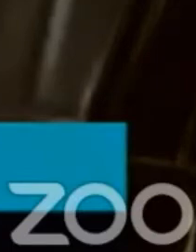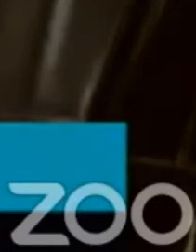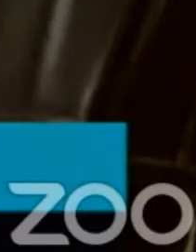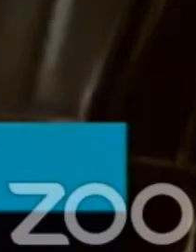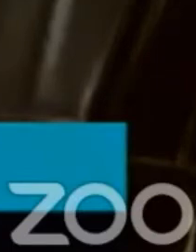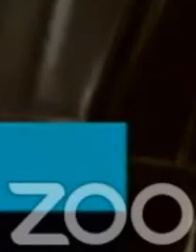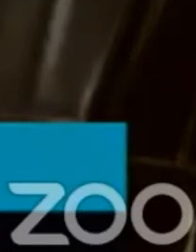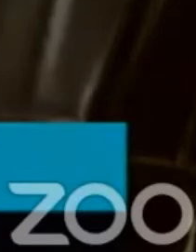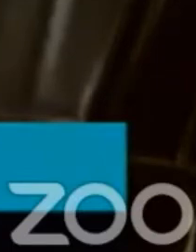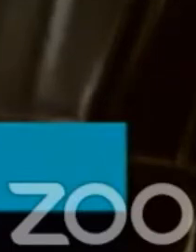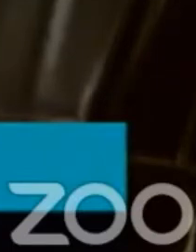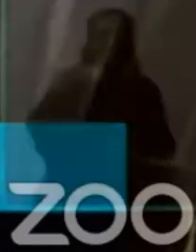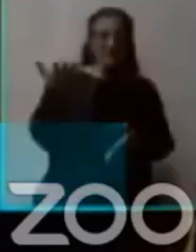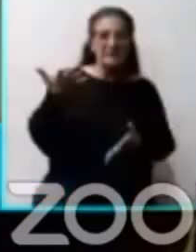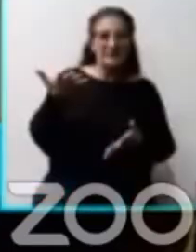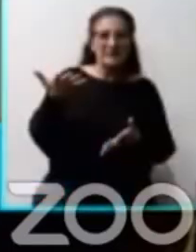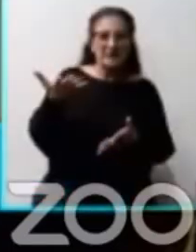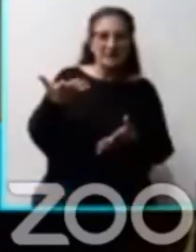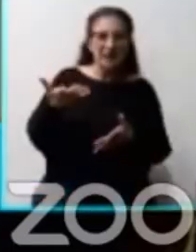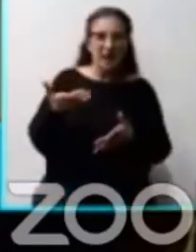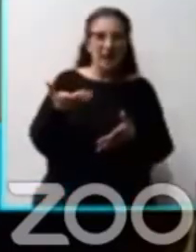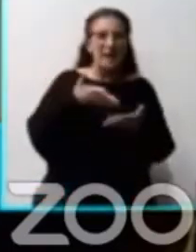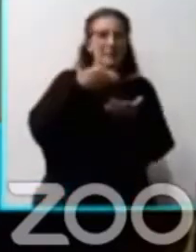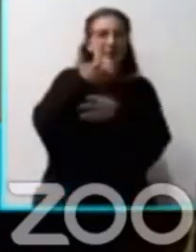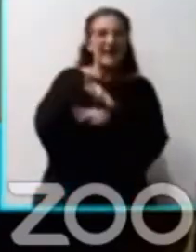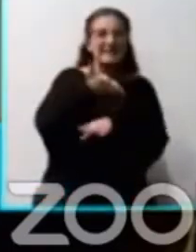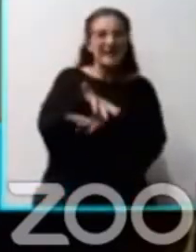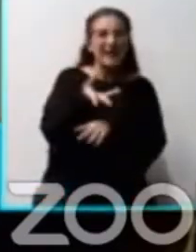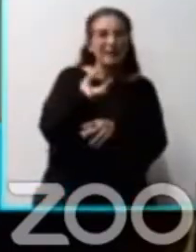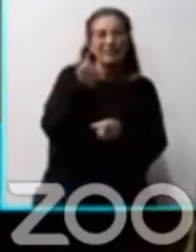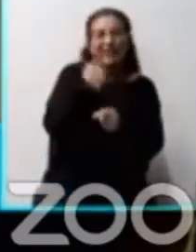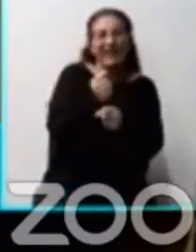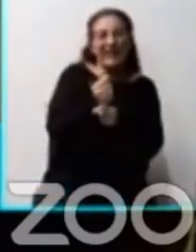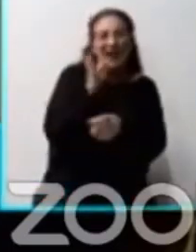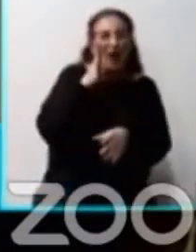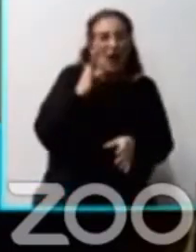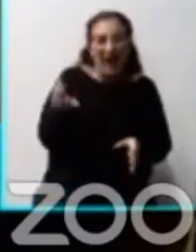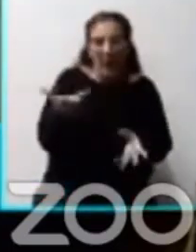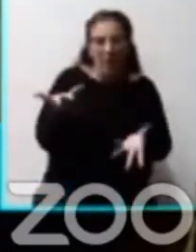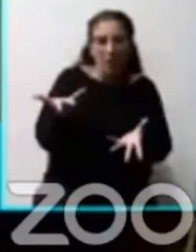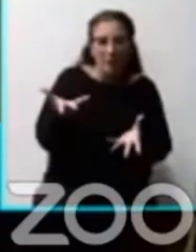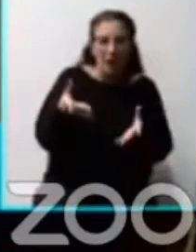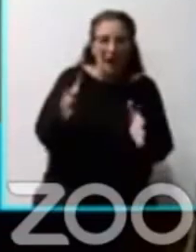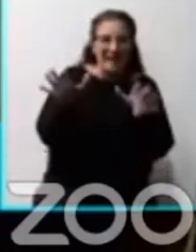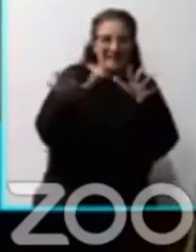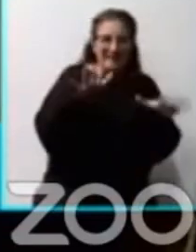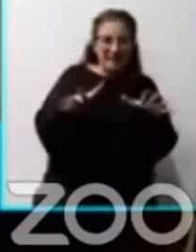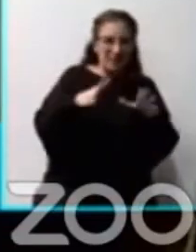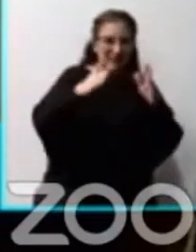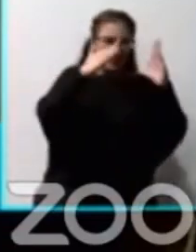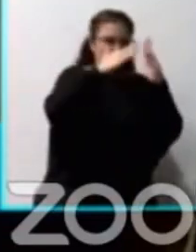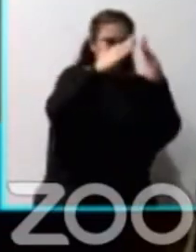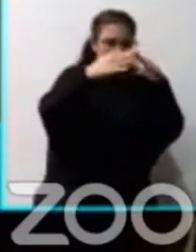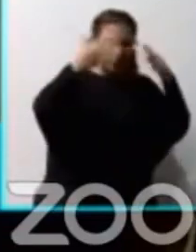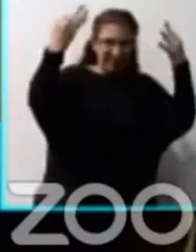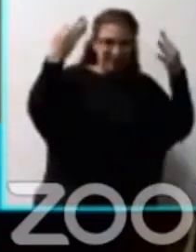particular en relación a poder acceder a alguna chango o no, pero las condiciones estructurales de la vivienda,